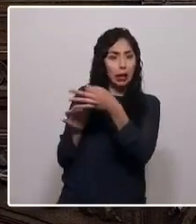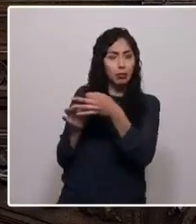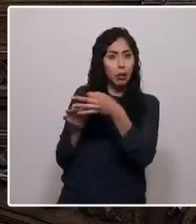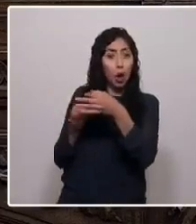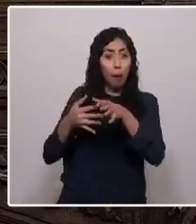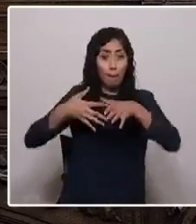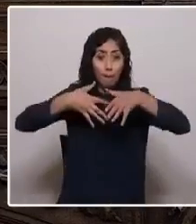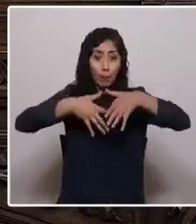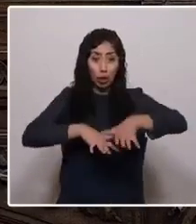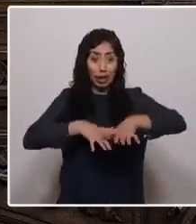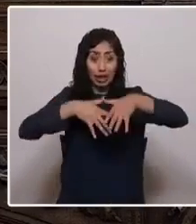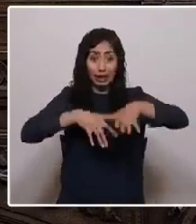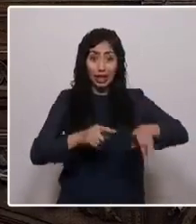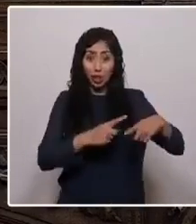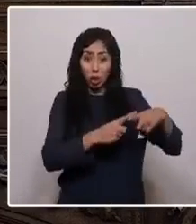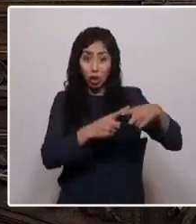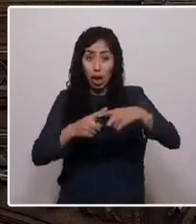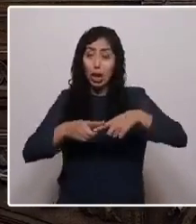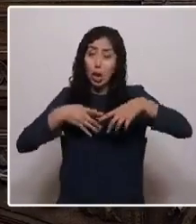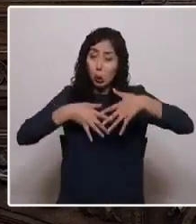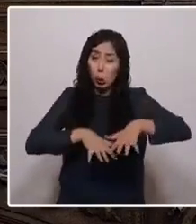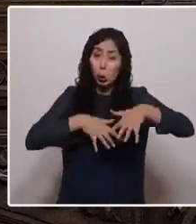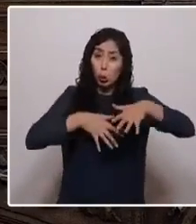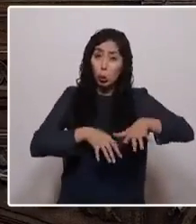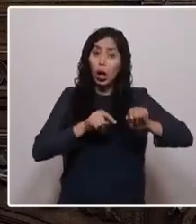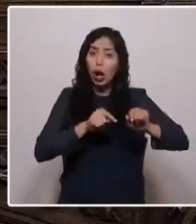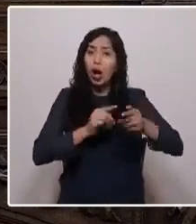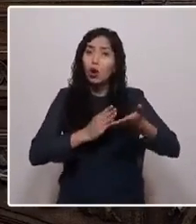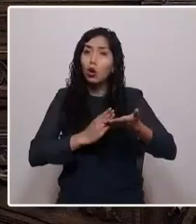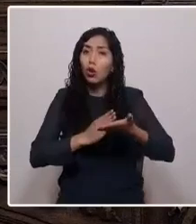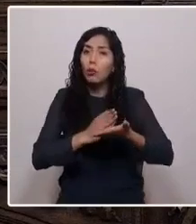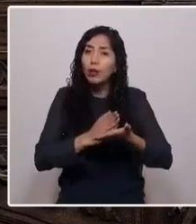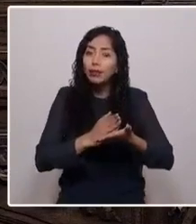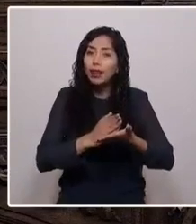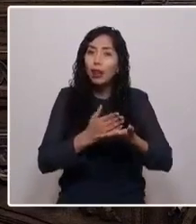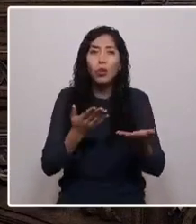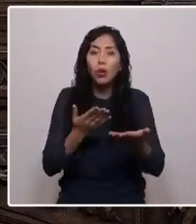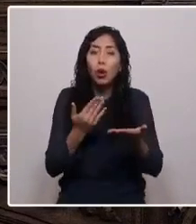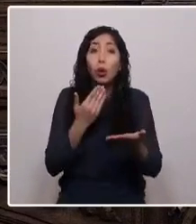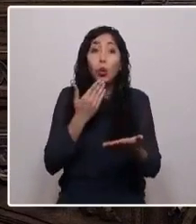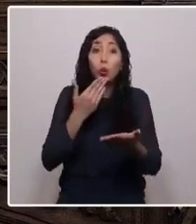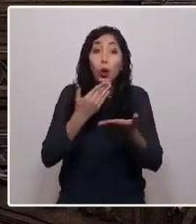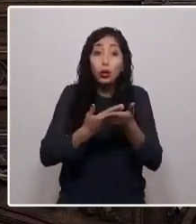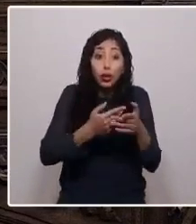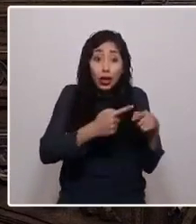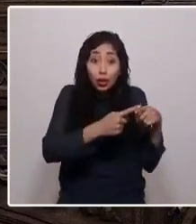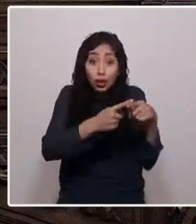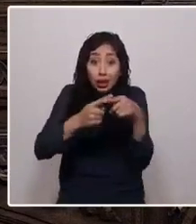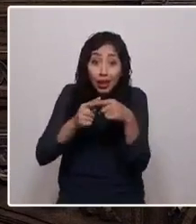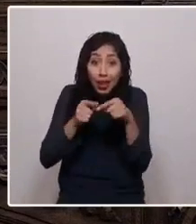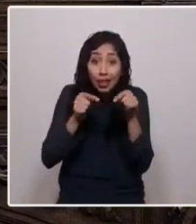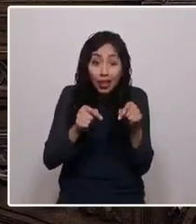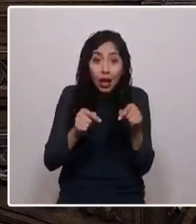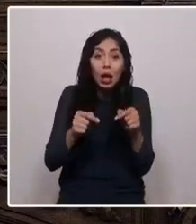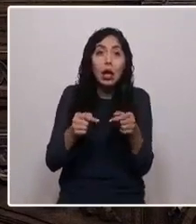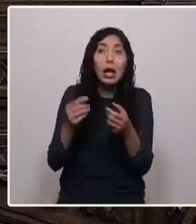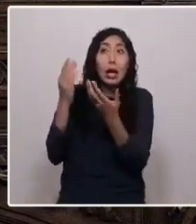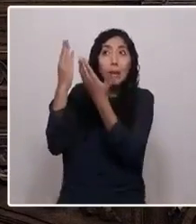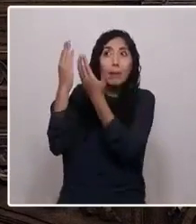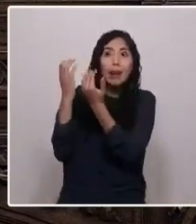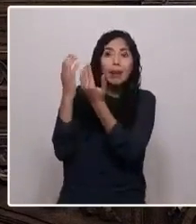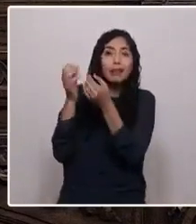revolucionarias empiezan cuando la sociedad ha perdido toda esperanza,